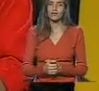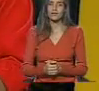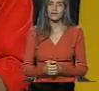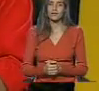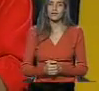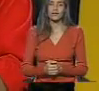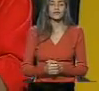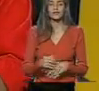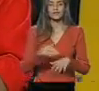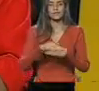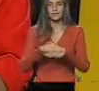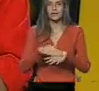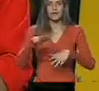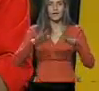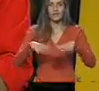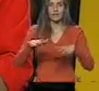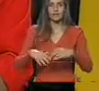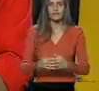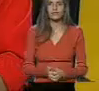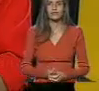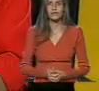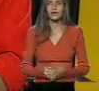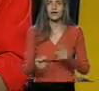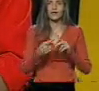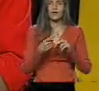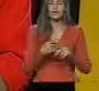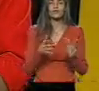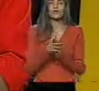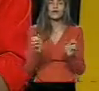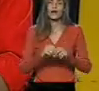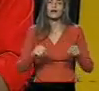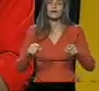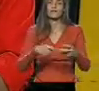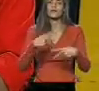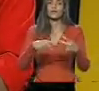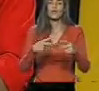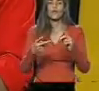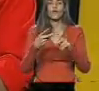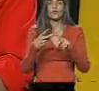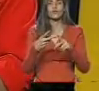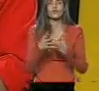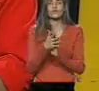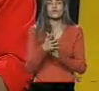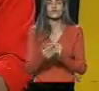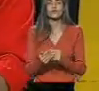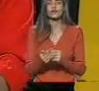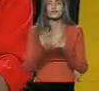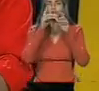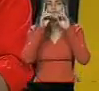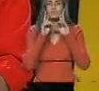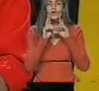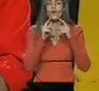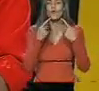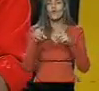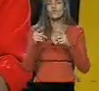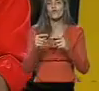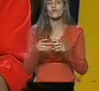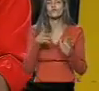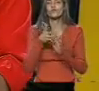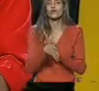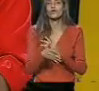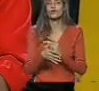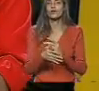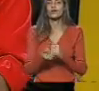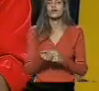Y están distribuidos así. Unos en el área productiva, otros en el área de saneamiento y otros van dirigidos al área